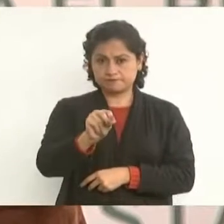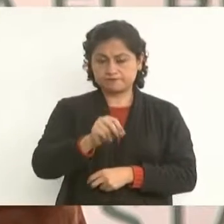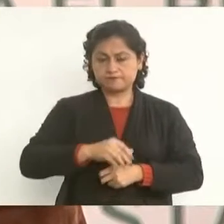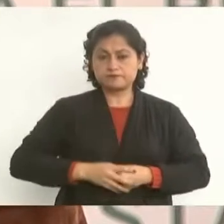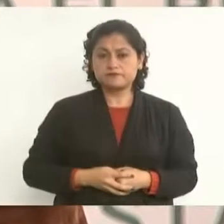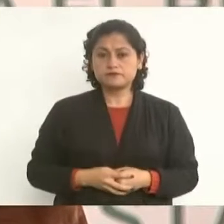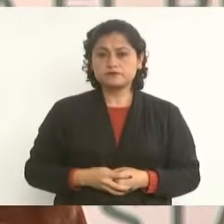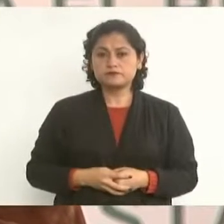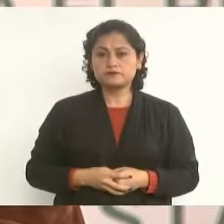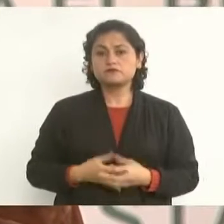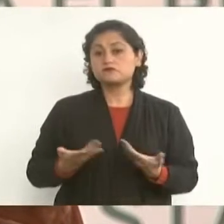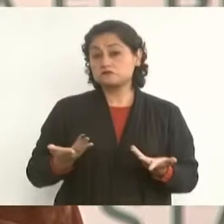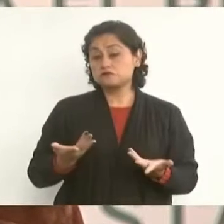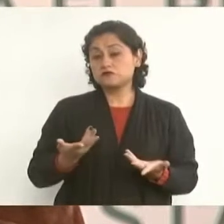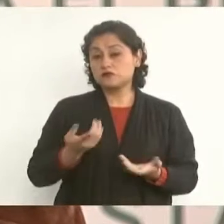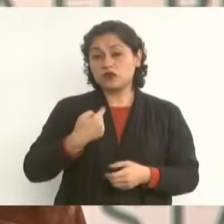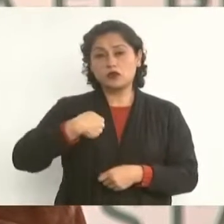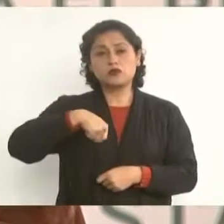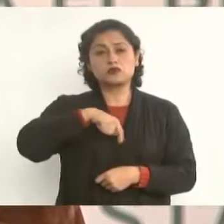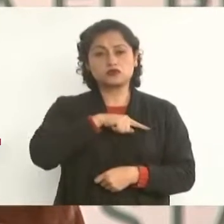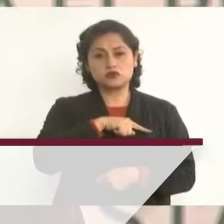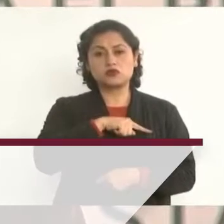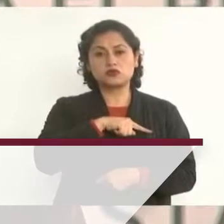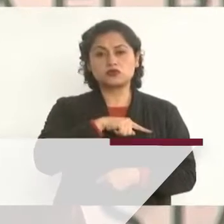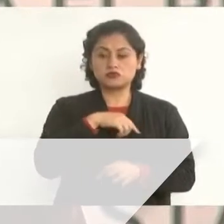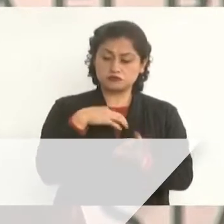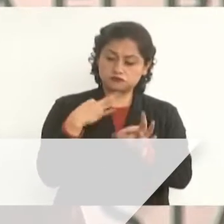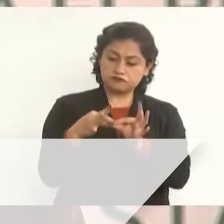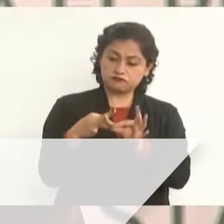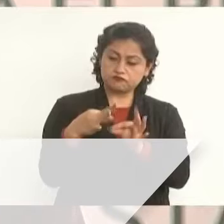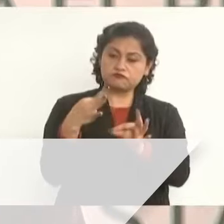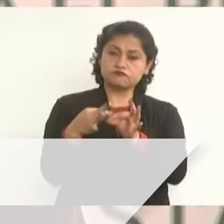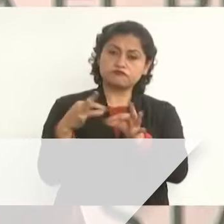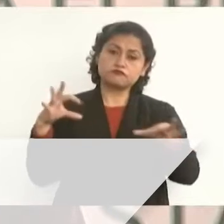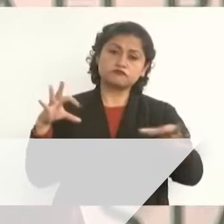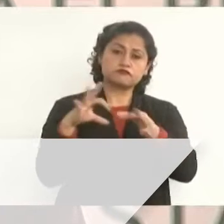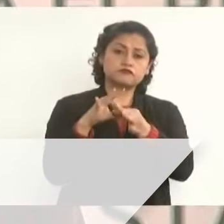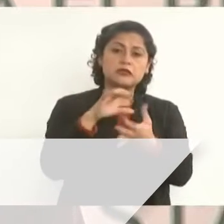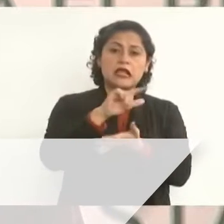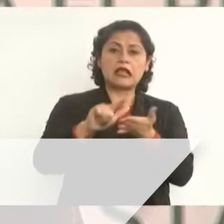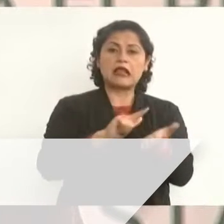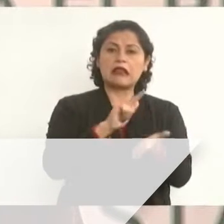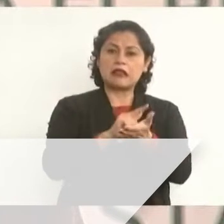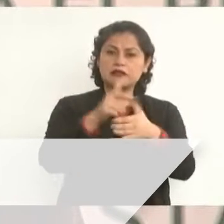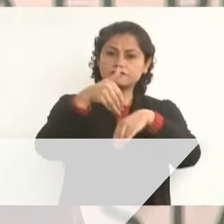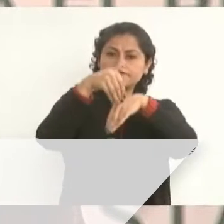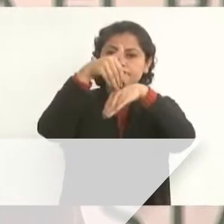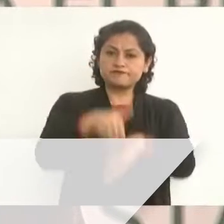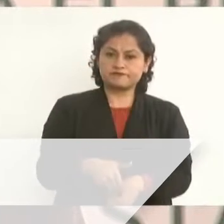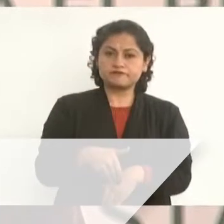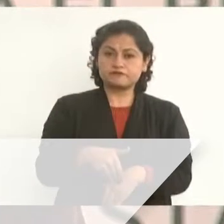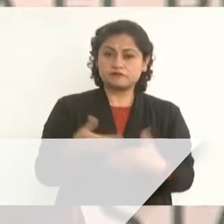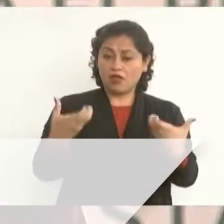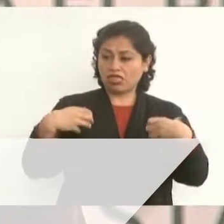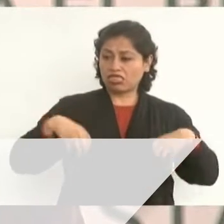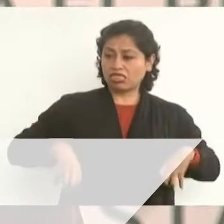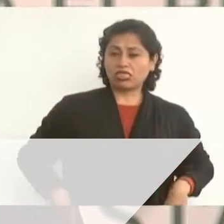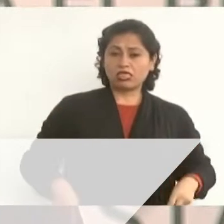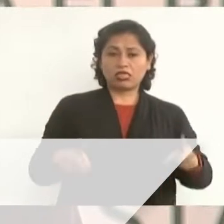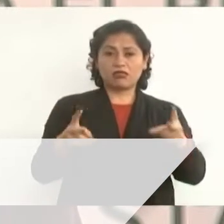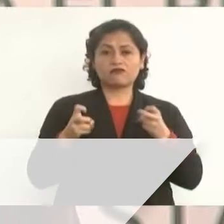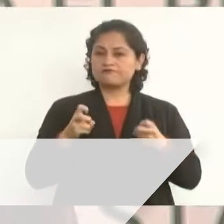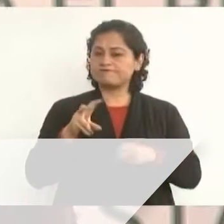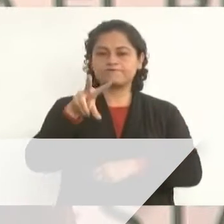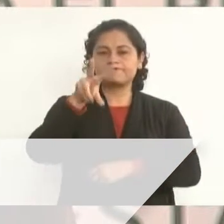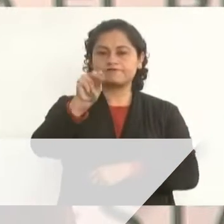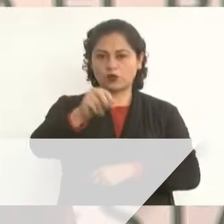y debemos hacer todo en apego a la ley, no robar. Este es